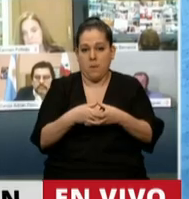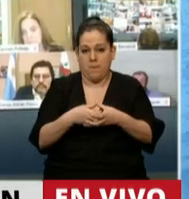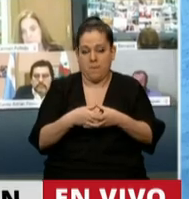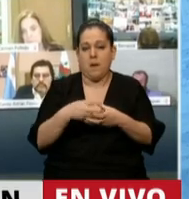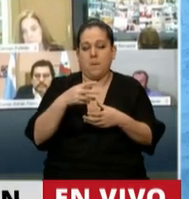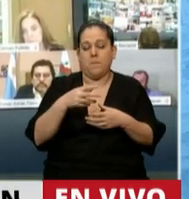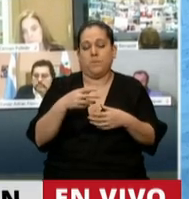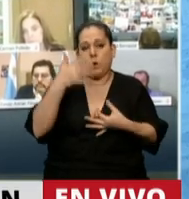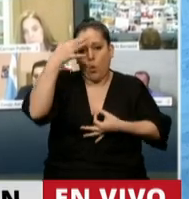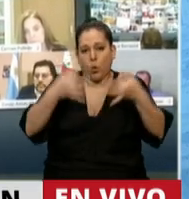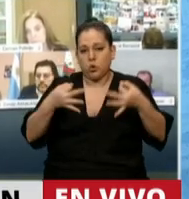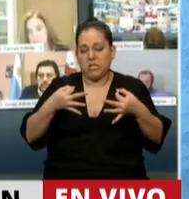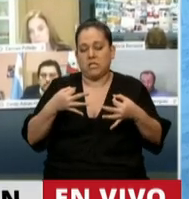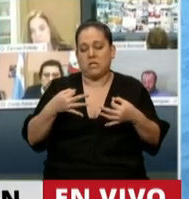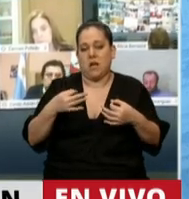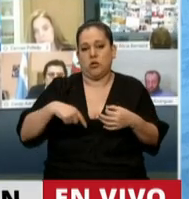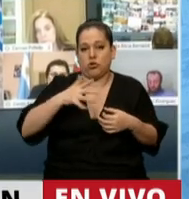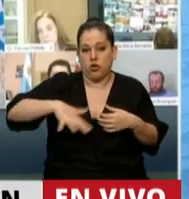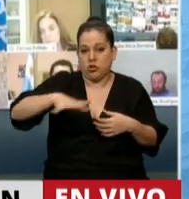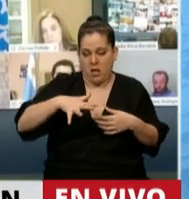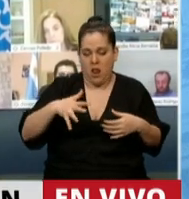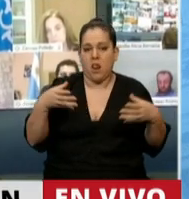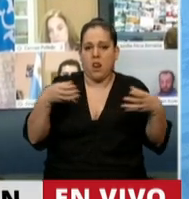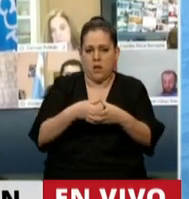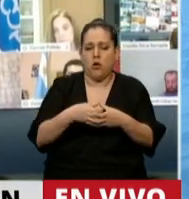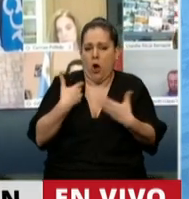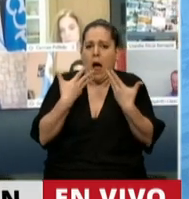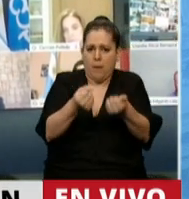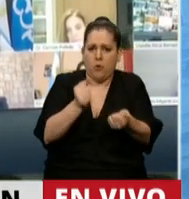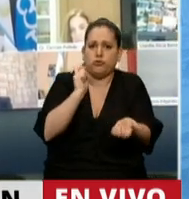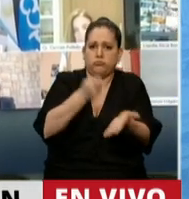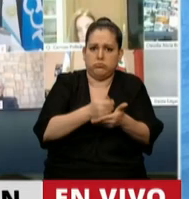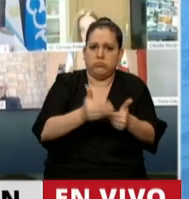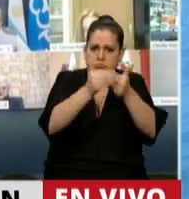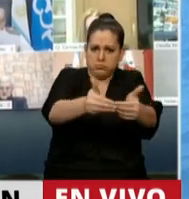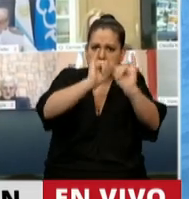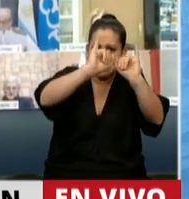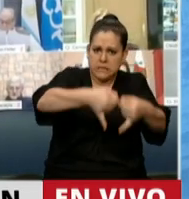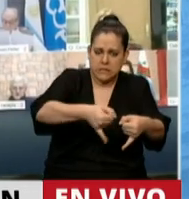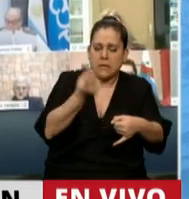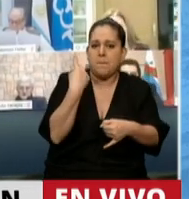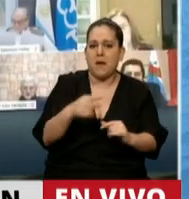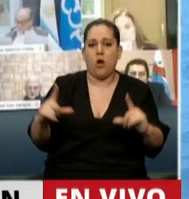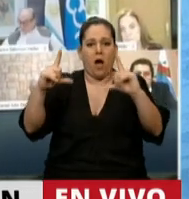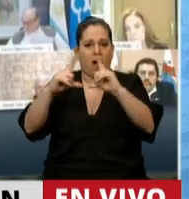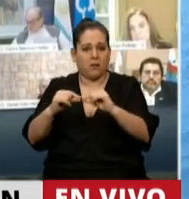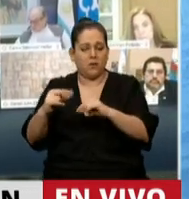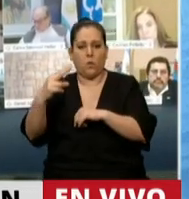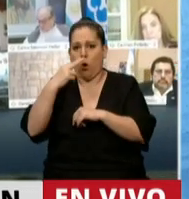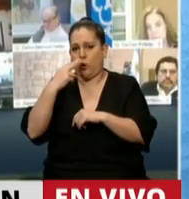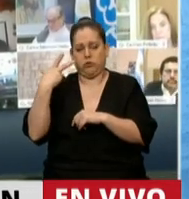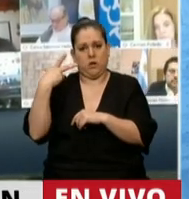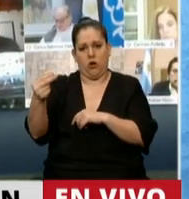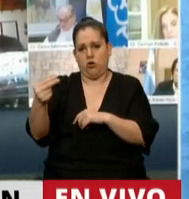Justicia Social, señor presidente, quiero aclarar que en general voy a apoyar la moratoria, pero en particular no voy a apoyar de ninguna manera